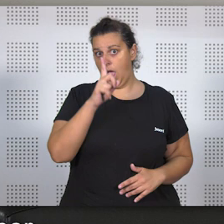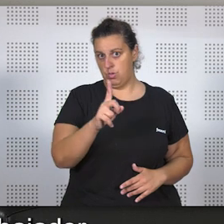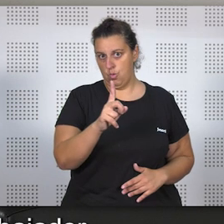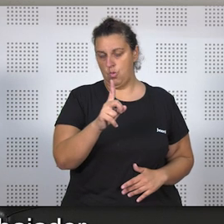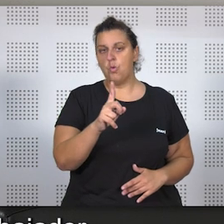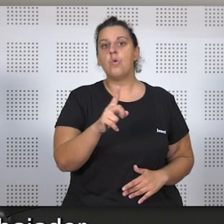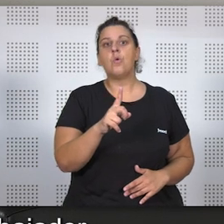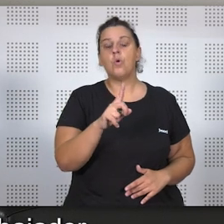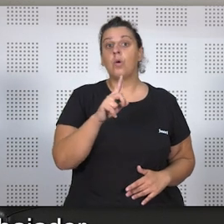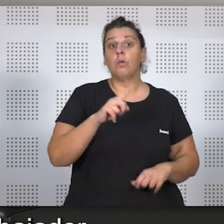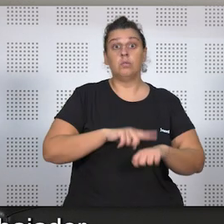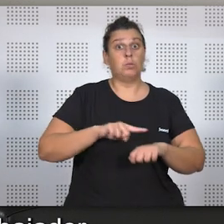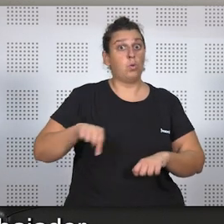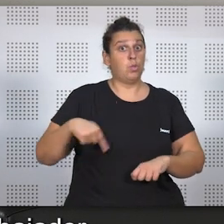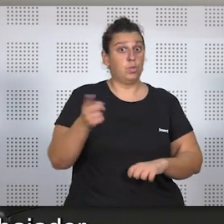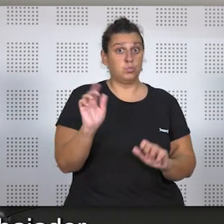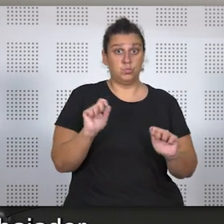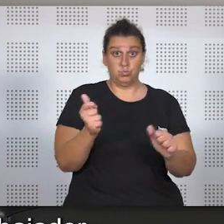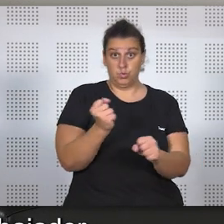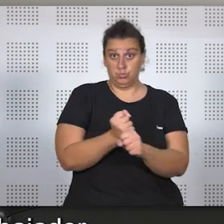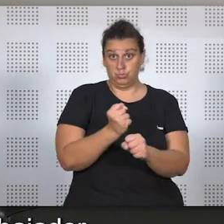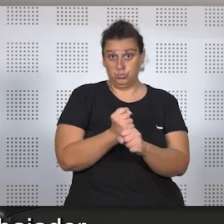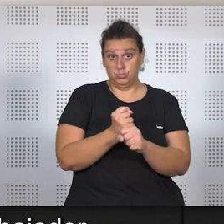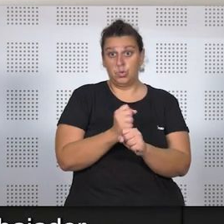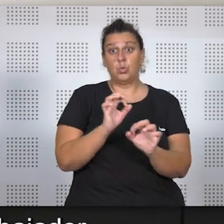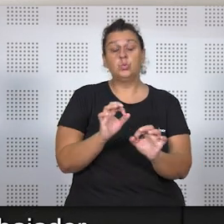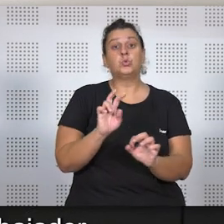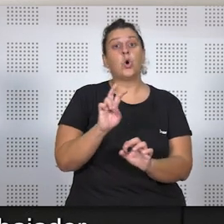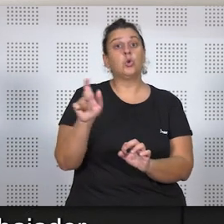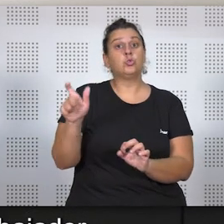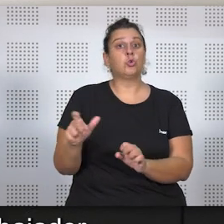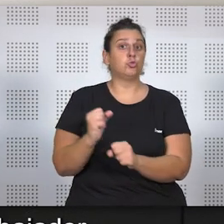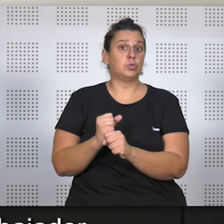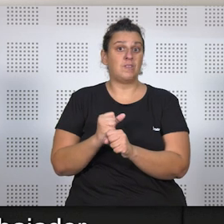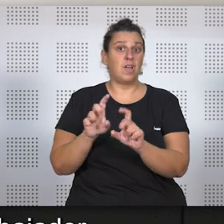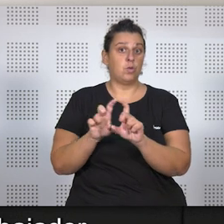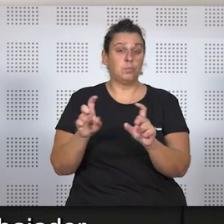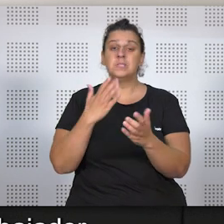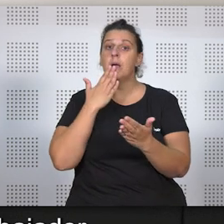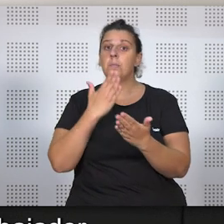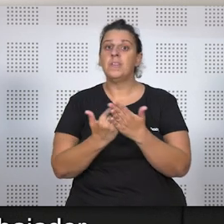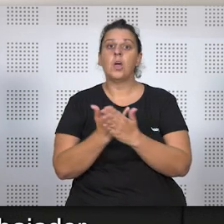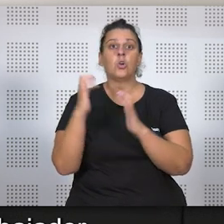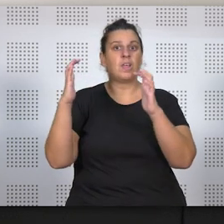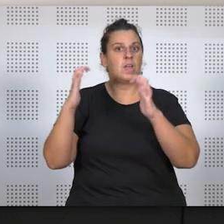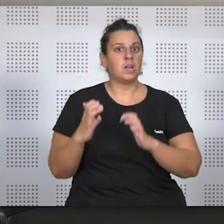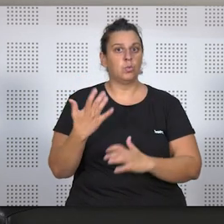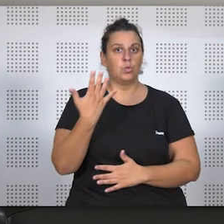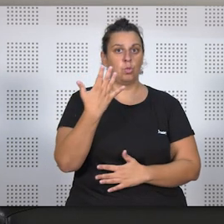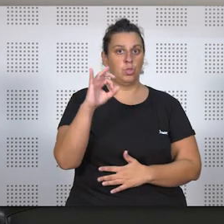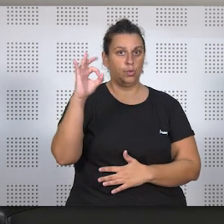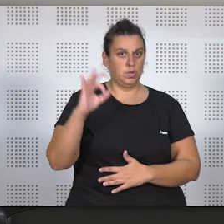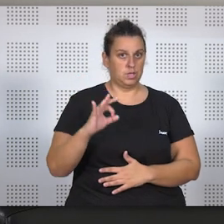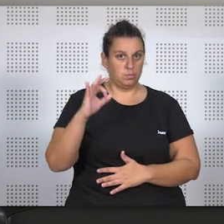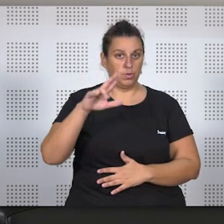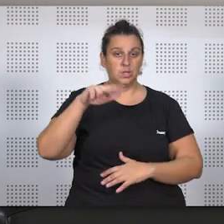y un poco tiempo después de su incorporación, otro trabajador de la empresa solicita la reducción de jornada al 50% y además